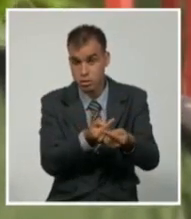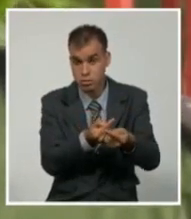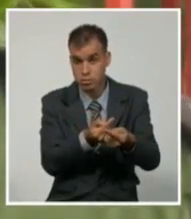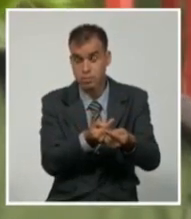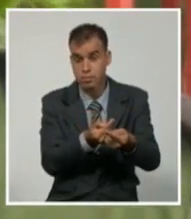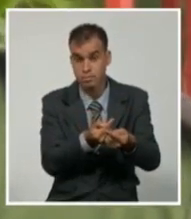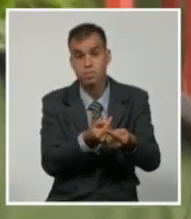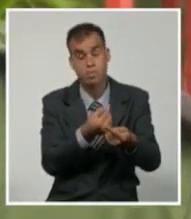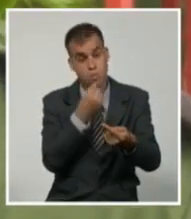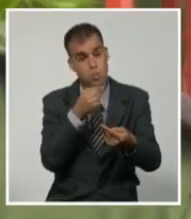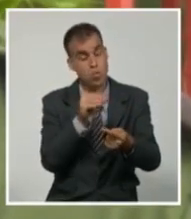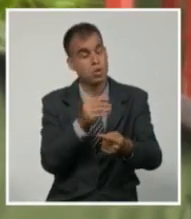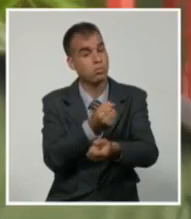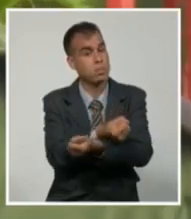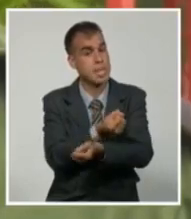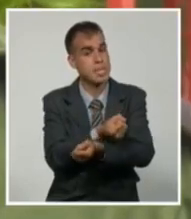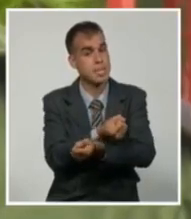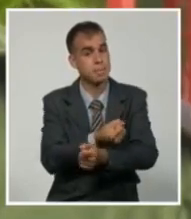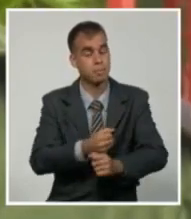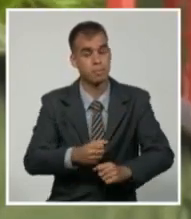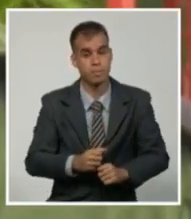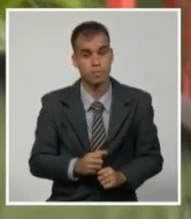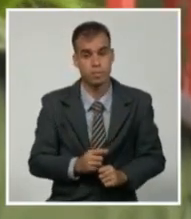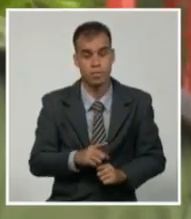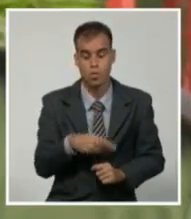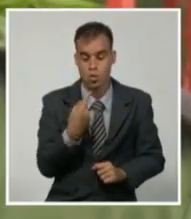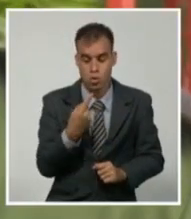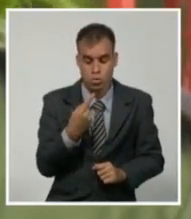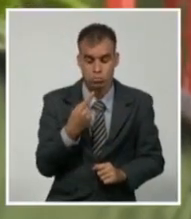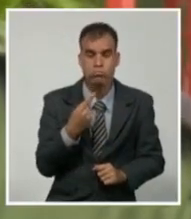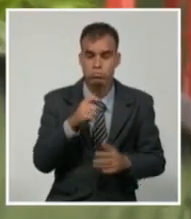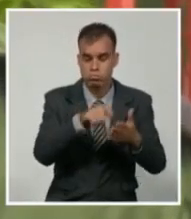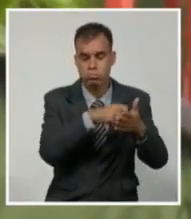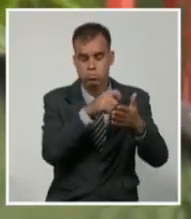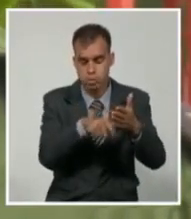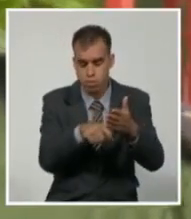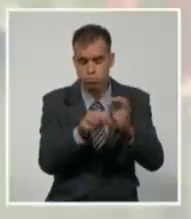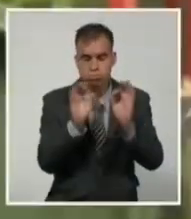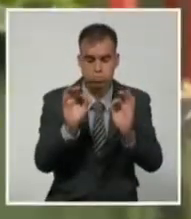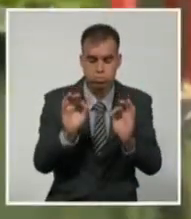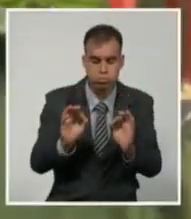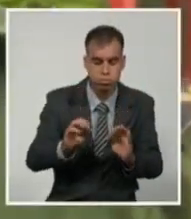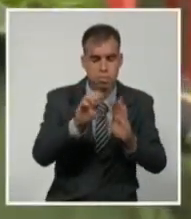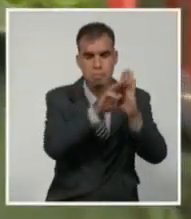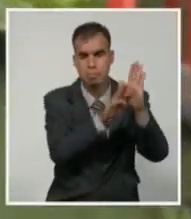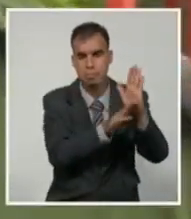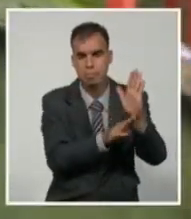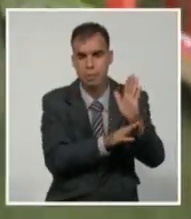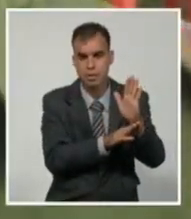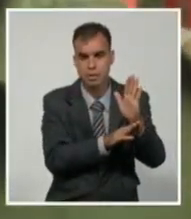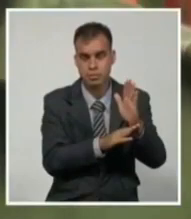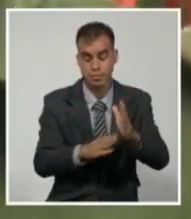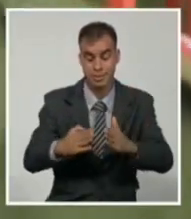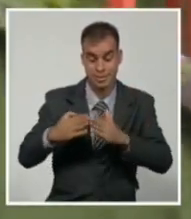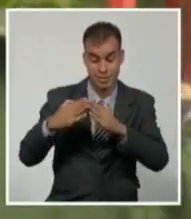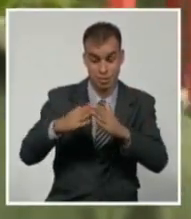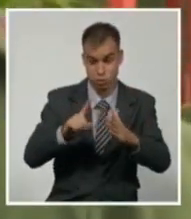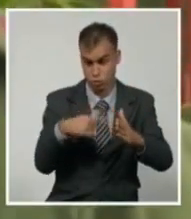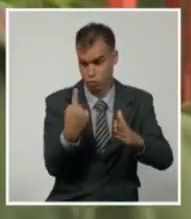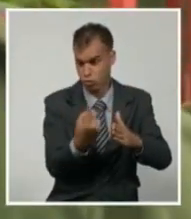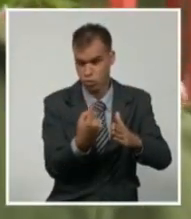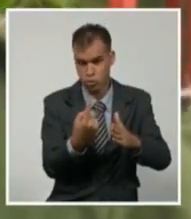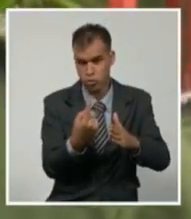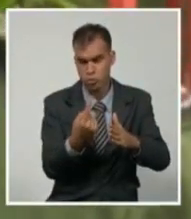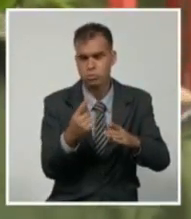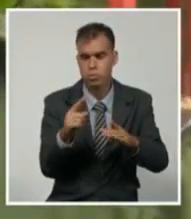de río, y en toda esta dirección se han ido tomando las medidas establecidas en los planes. Los granmenses hemos cumplido lo que ha indicado el país.